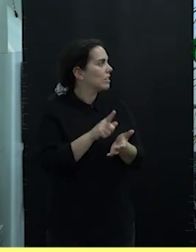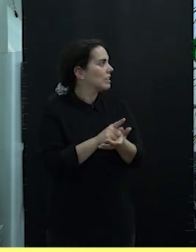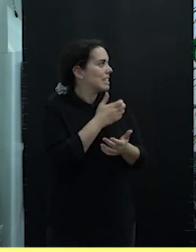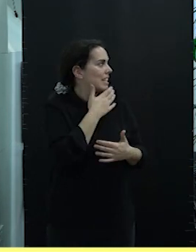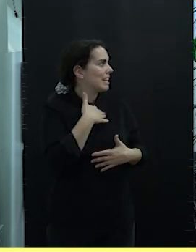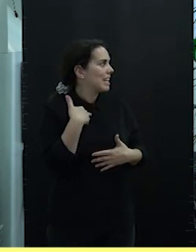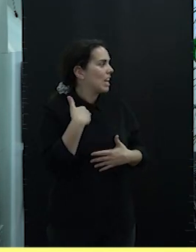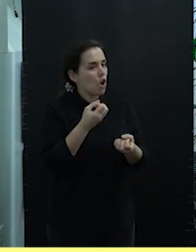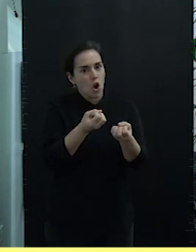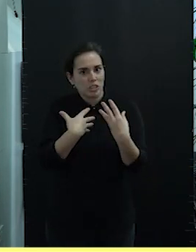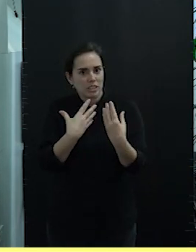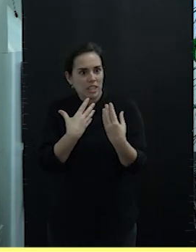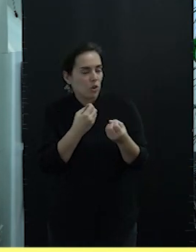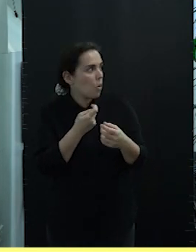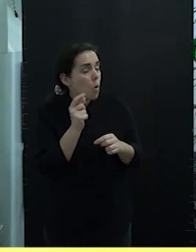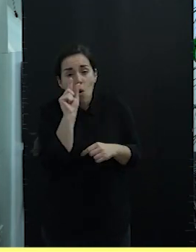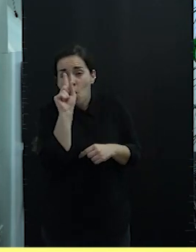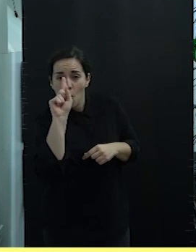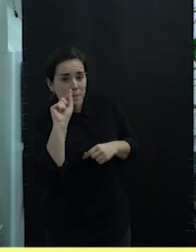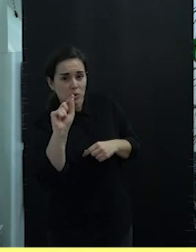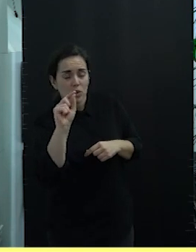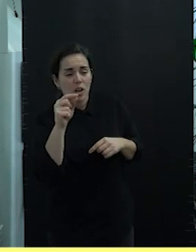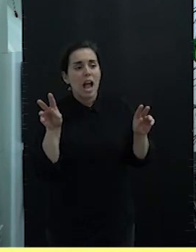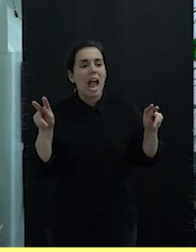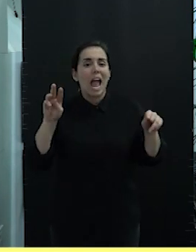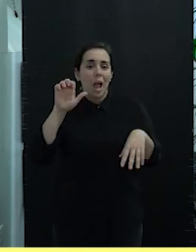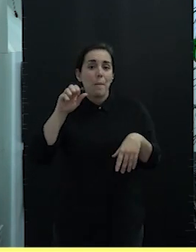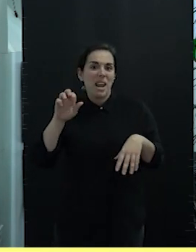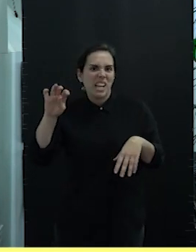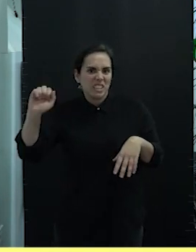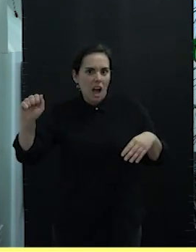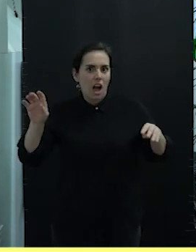ratito rapidito que te da tiempo un minuto como se hace la empleita gracias